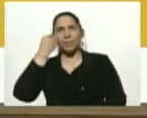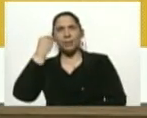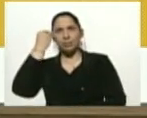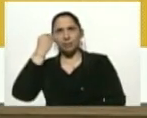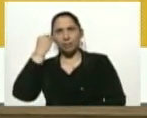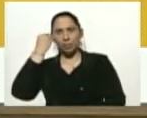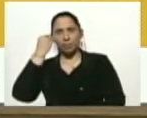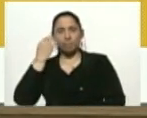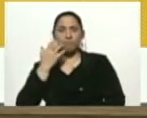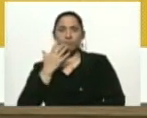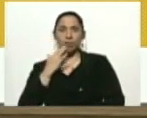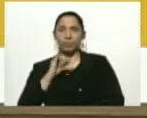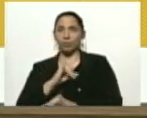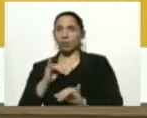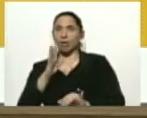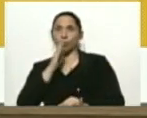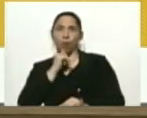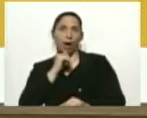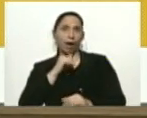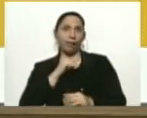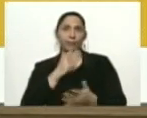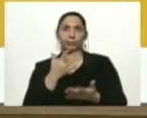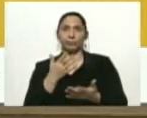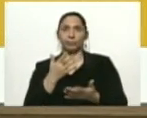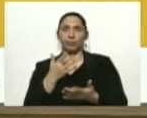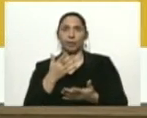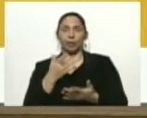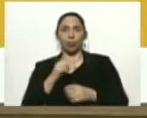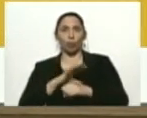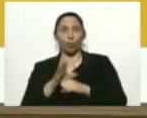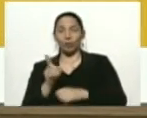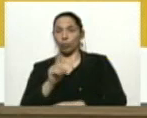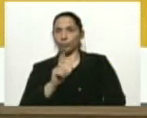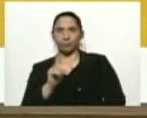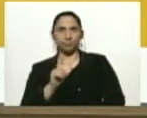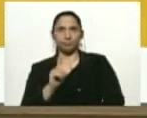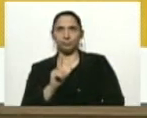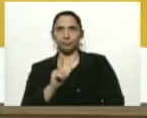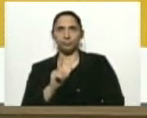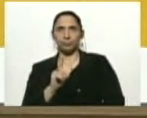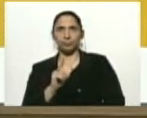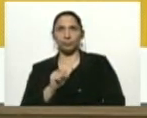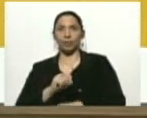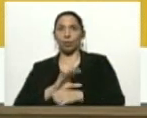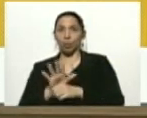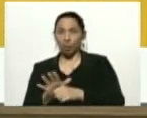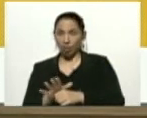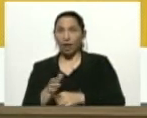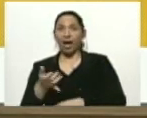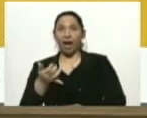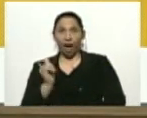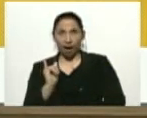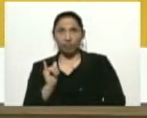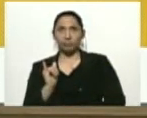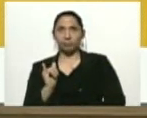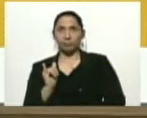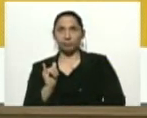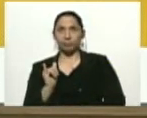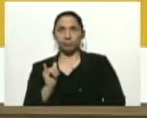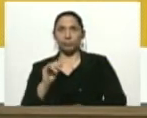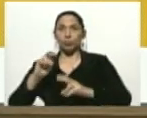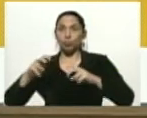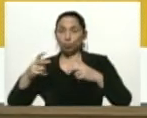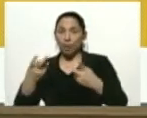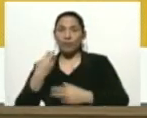que ya no existe más el COVID-19. No, no, no. El COVID apareció. Es una